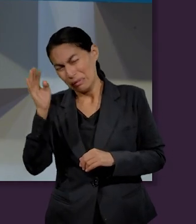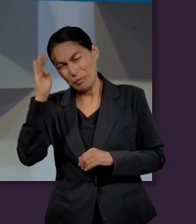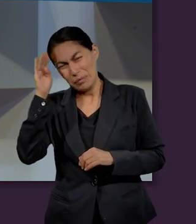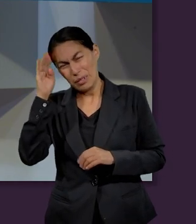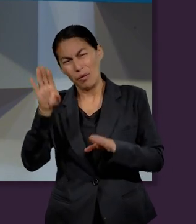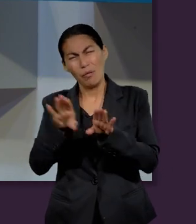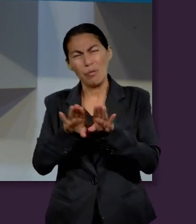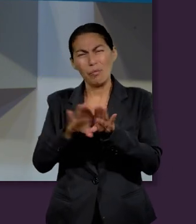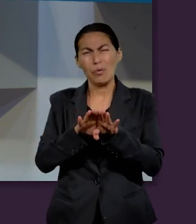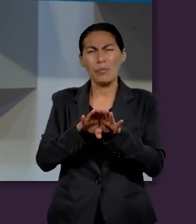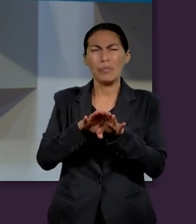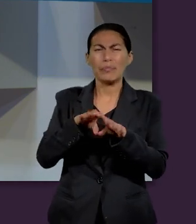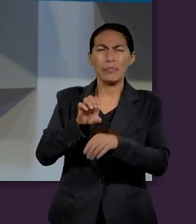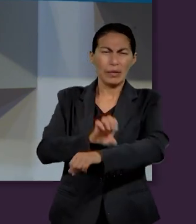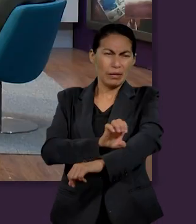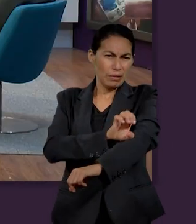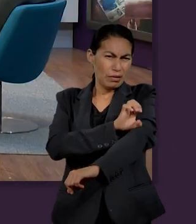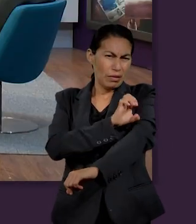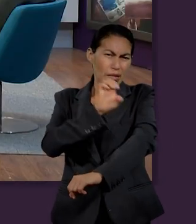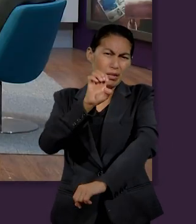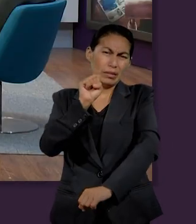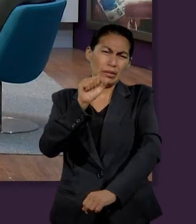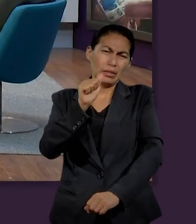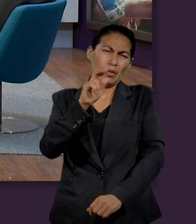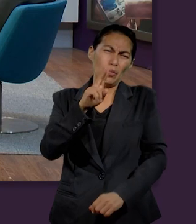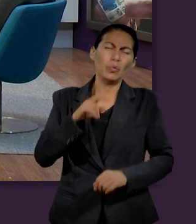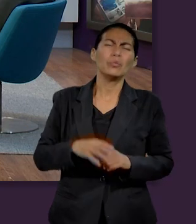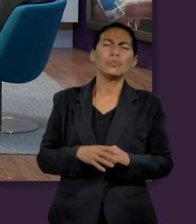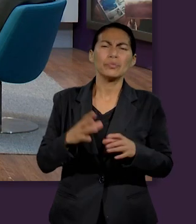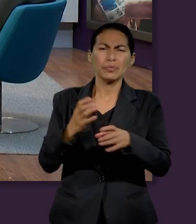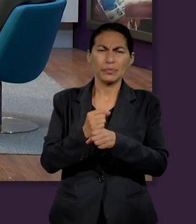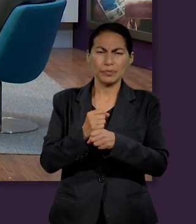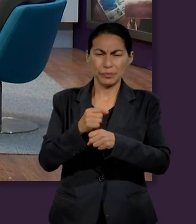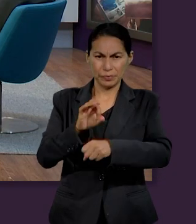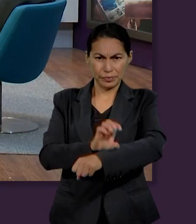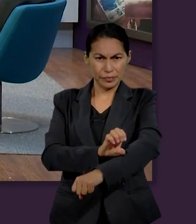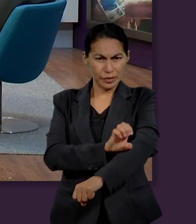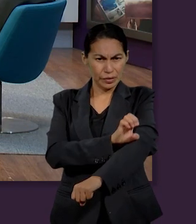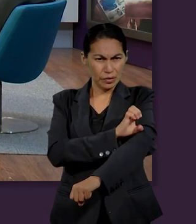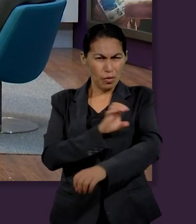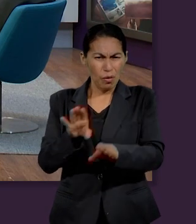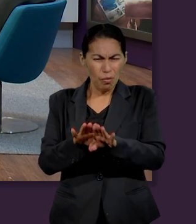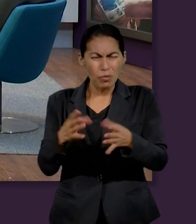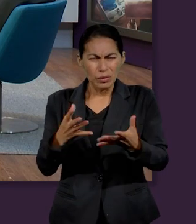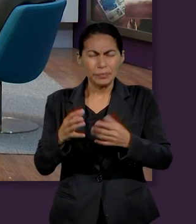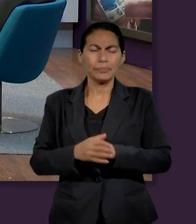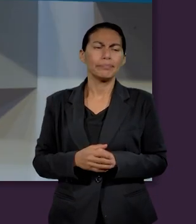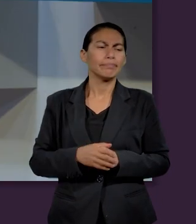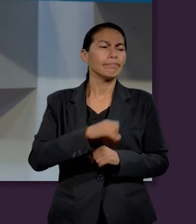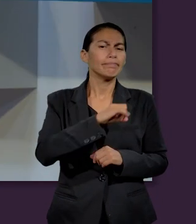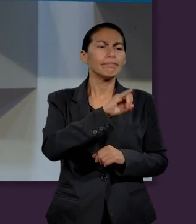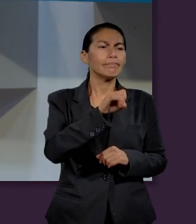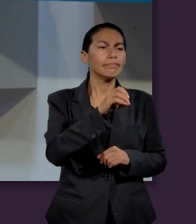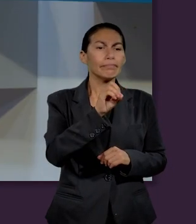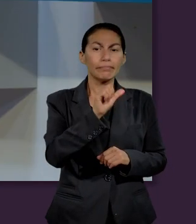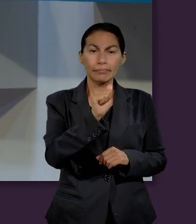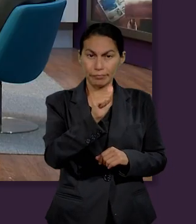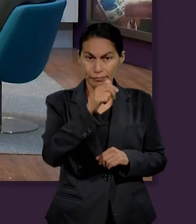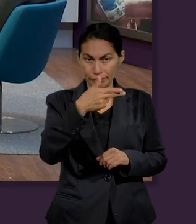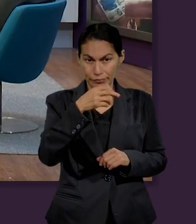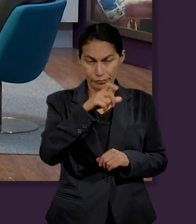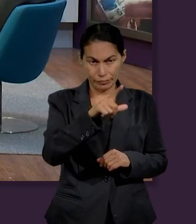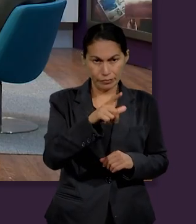algún momento su hermano tuvo venía de casa hambriento y demás. Yael, apórtanos una idea acerca de esto.